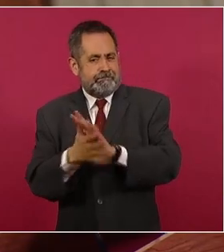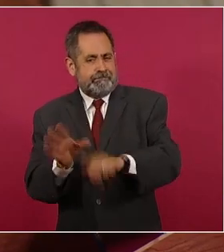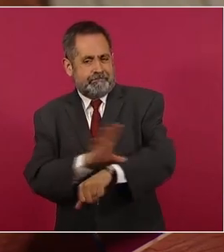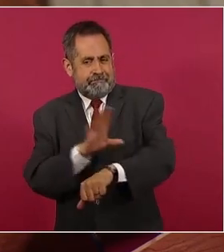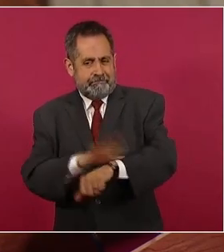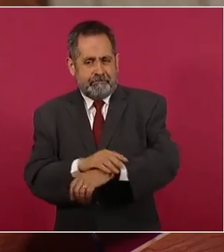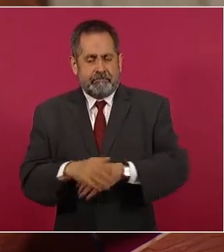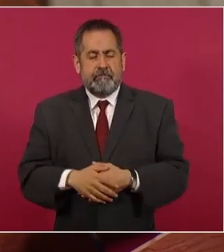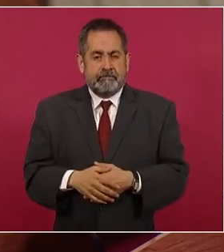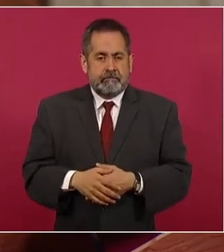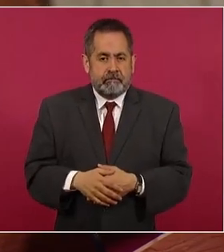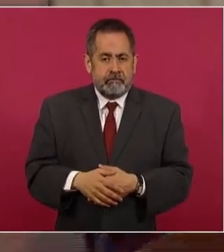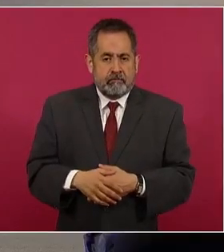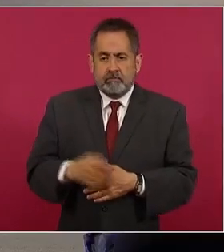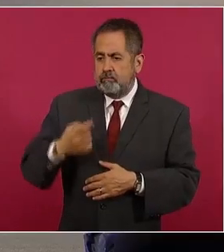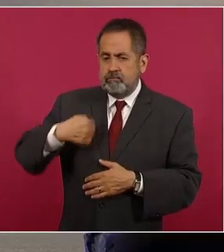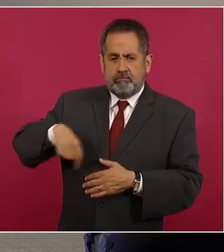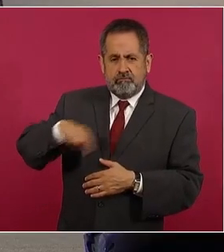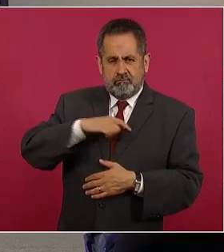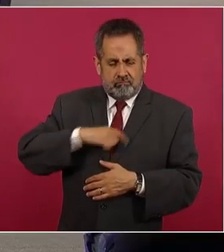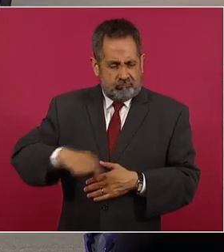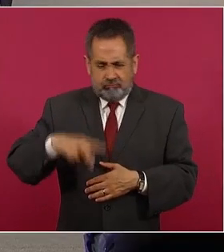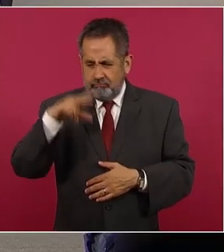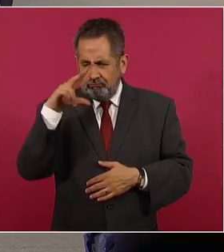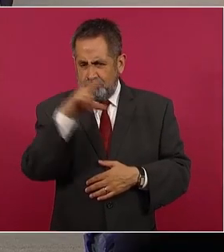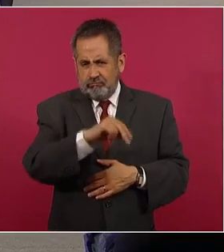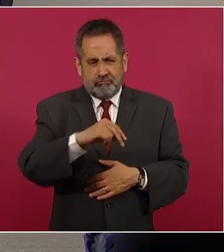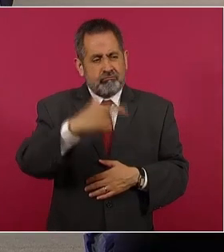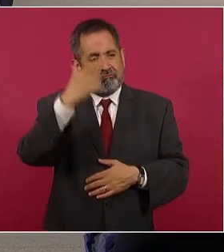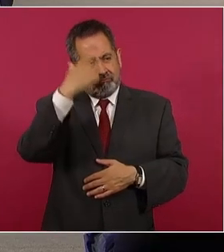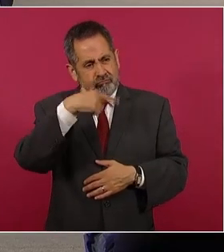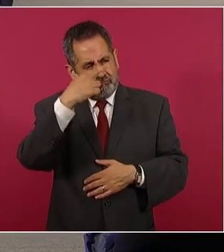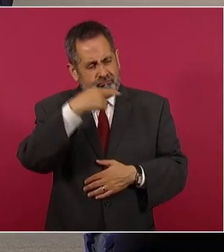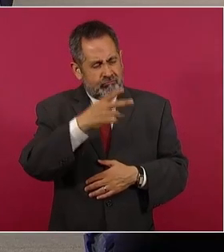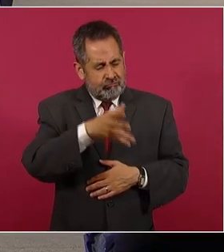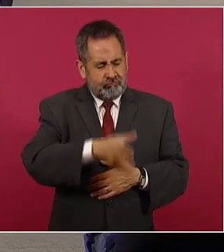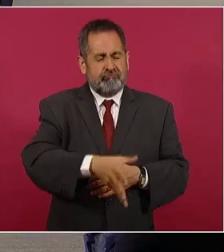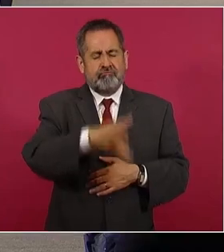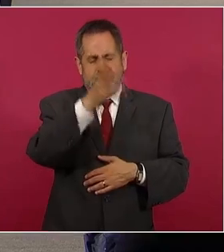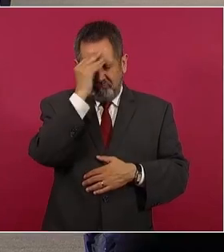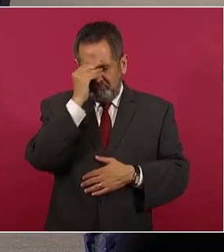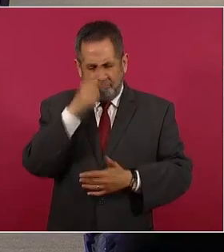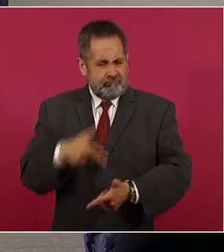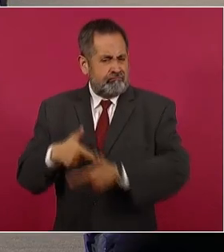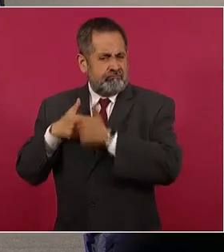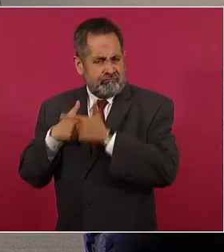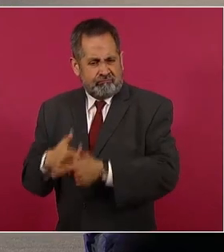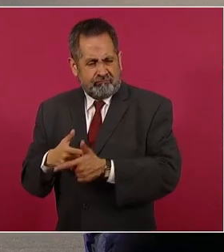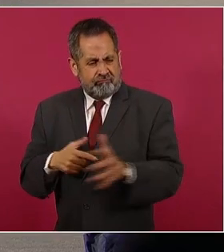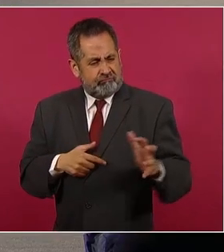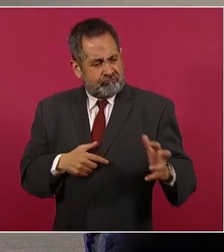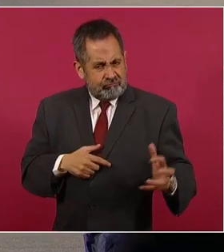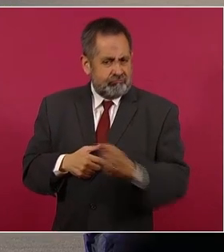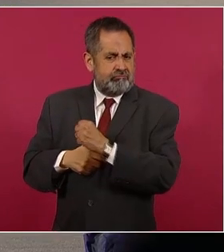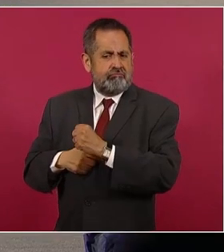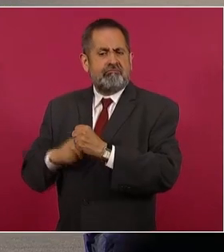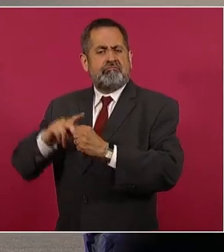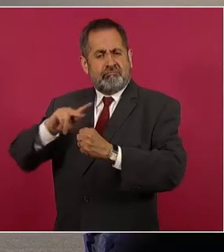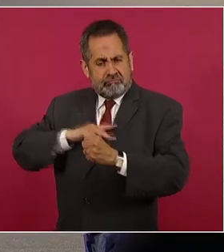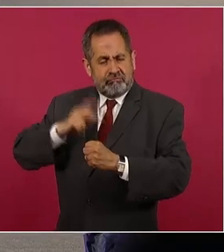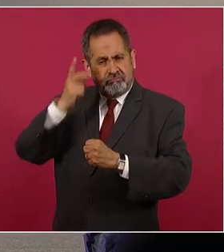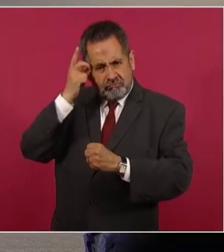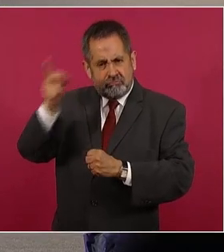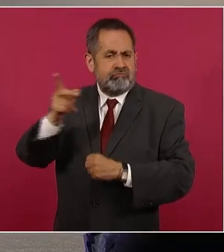Ni un paso atrás fue la consigna de don Lázaro Cárdenas del Río al nacionalizar nuestro petróleo.